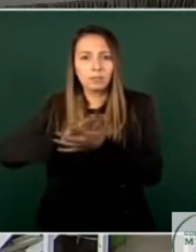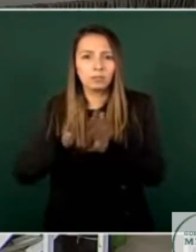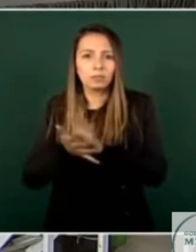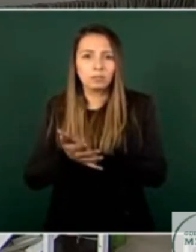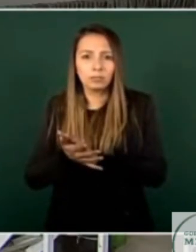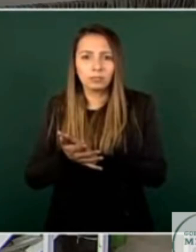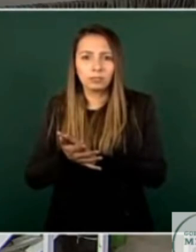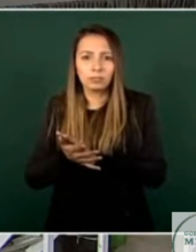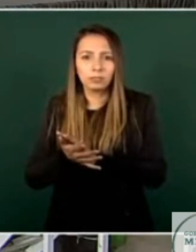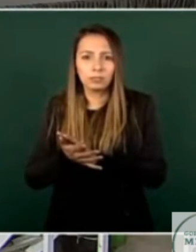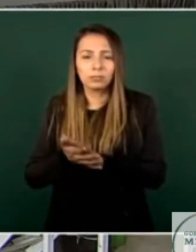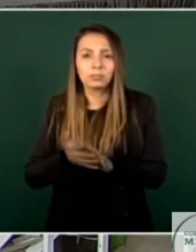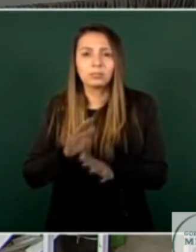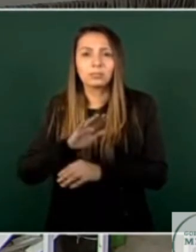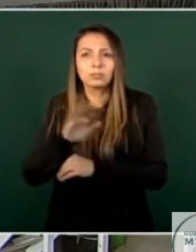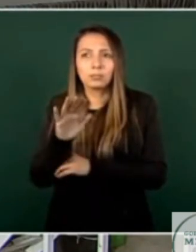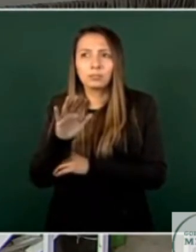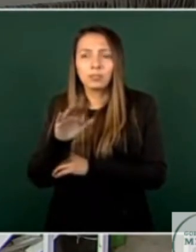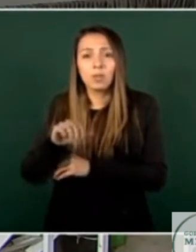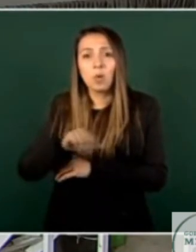los potentados